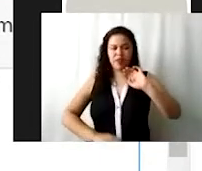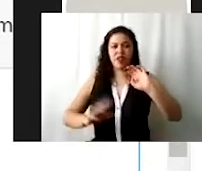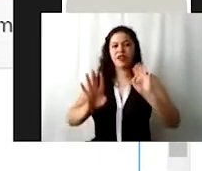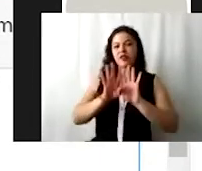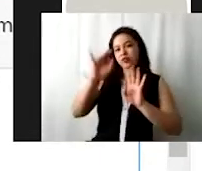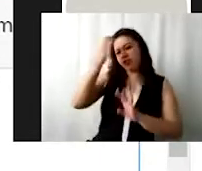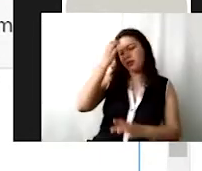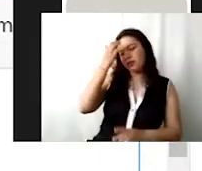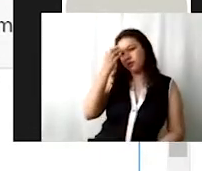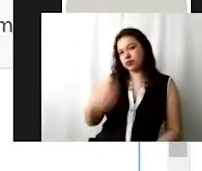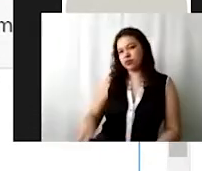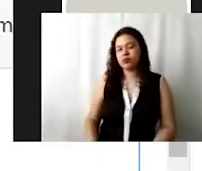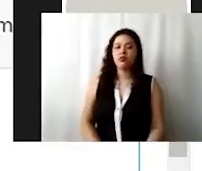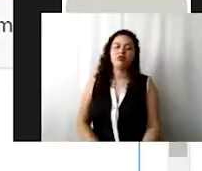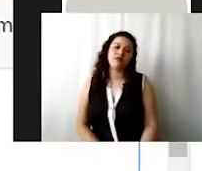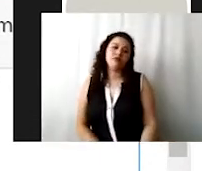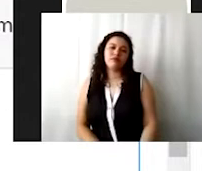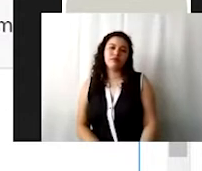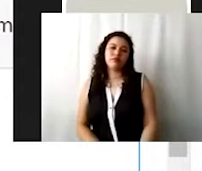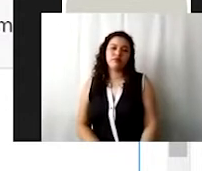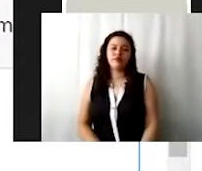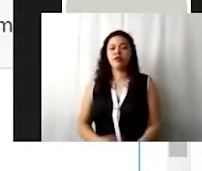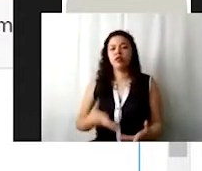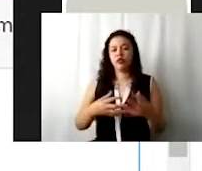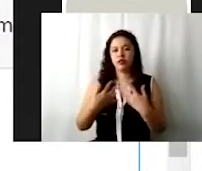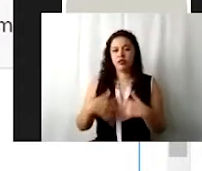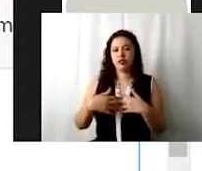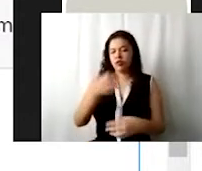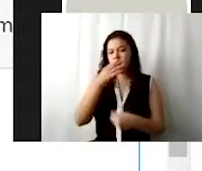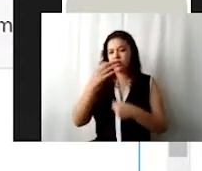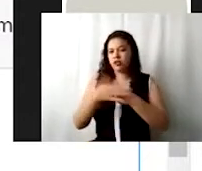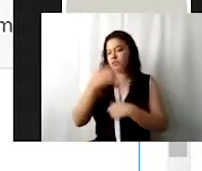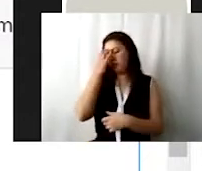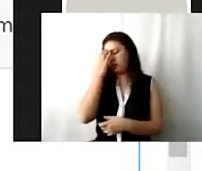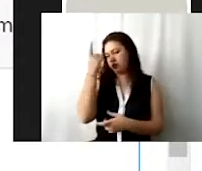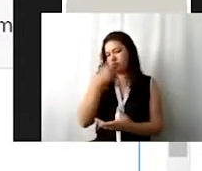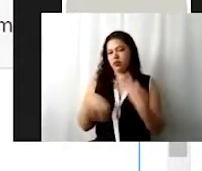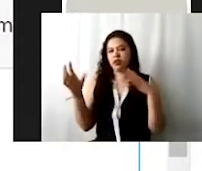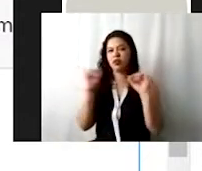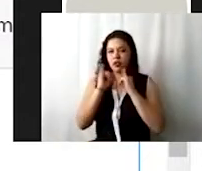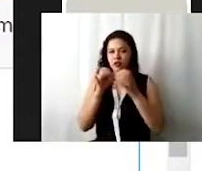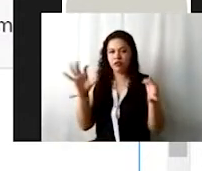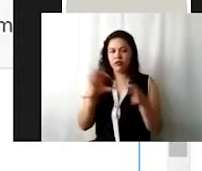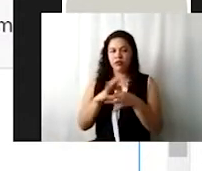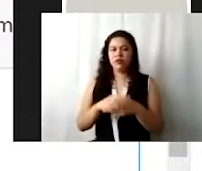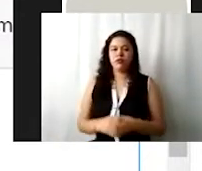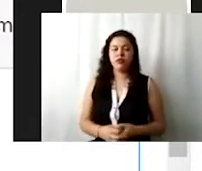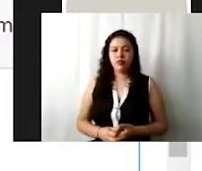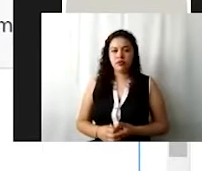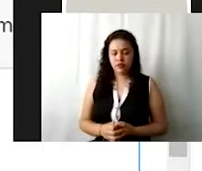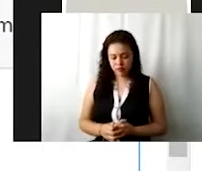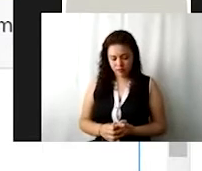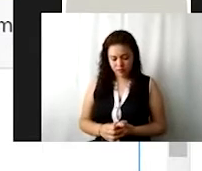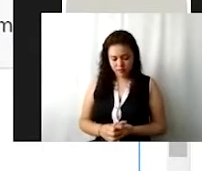tenemos como algunas opciones que les permiten, pues, conocer los avisos y todo lo que tiene que ver con la Junta. Por favor, al momento de